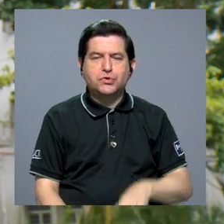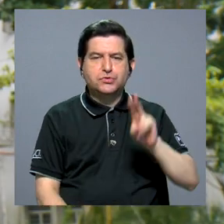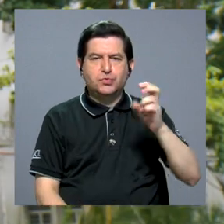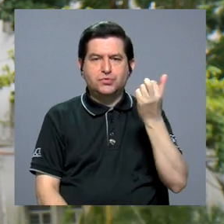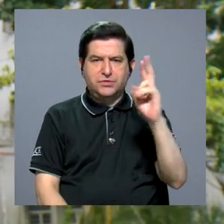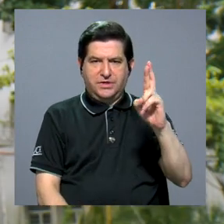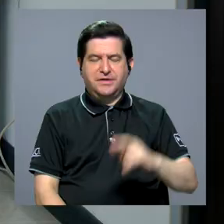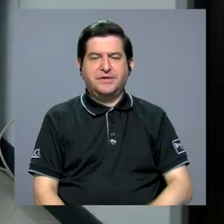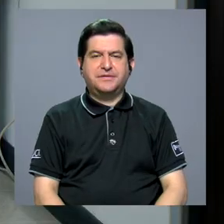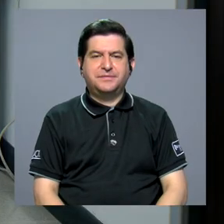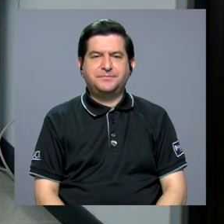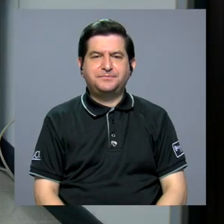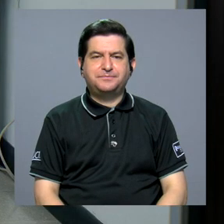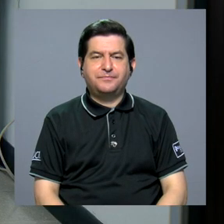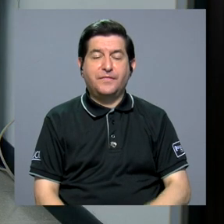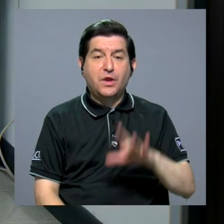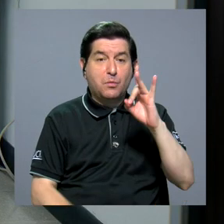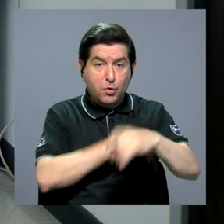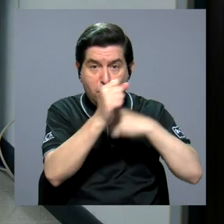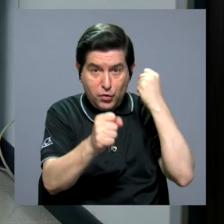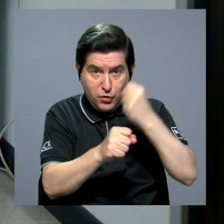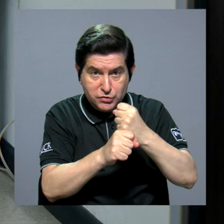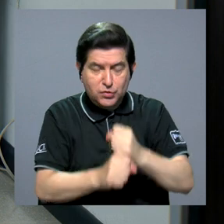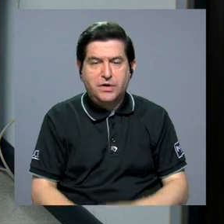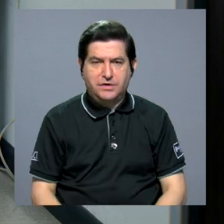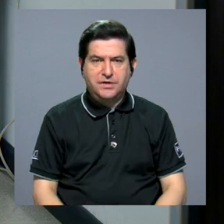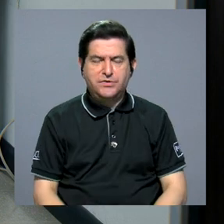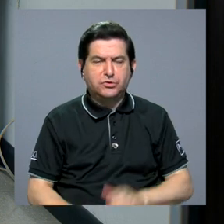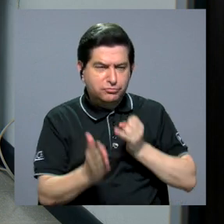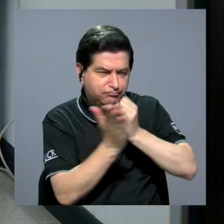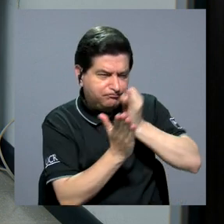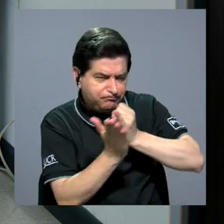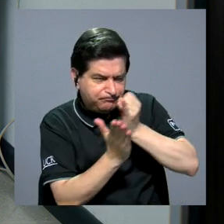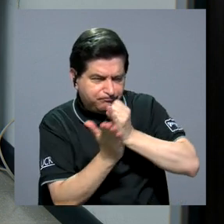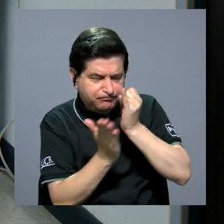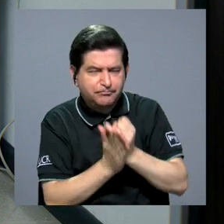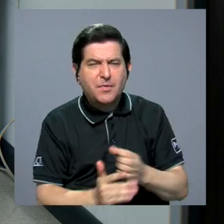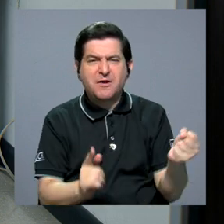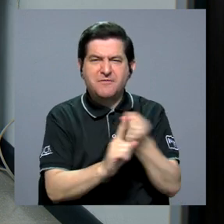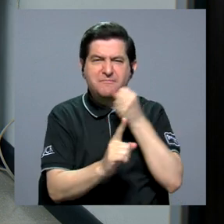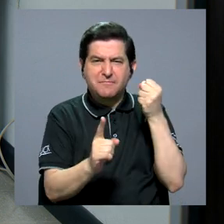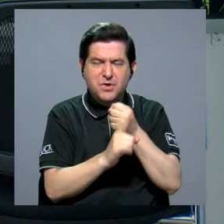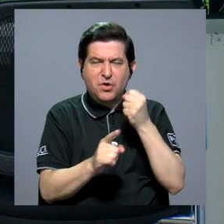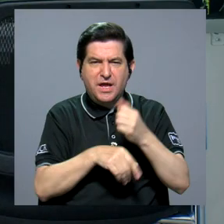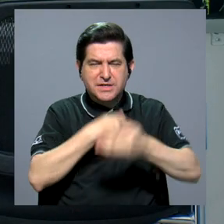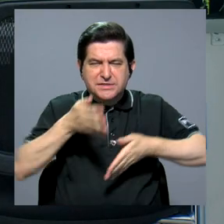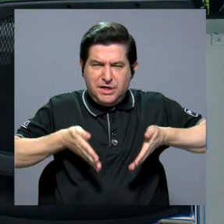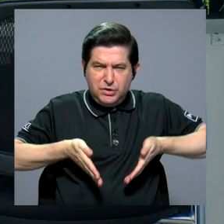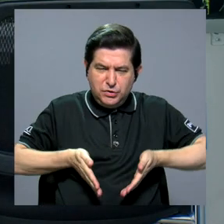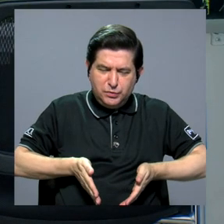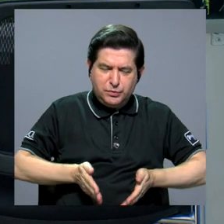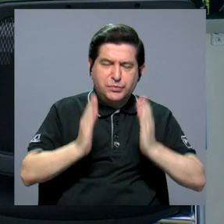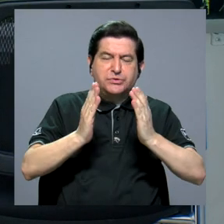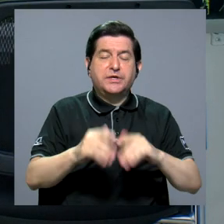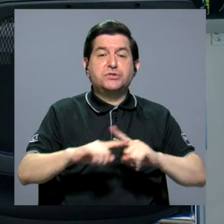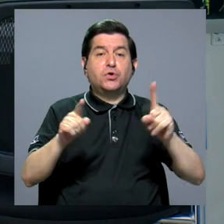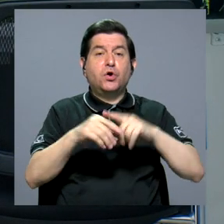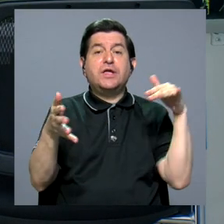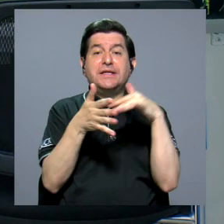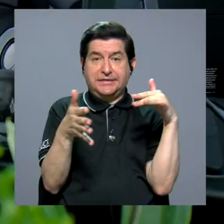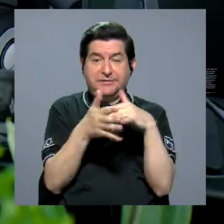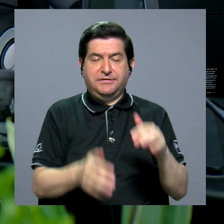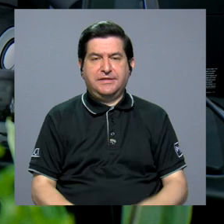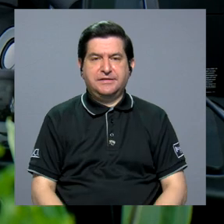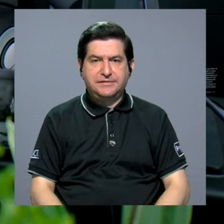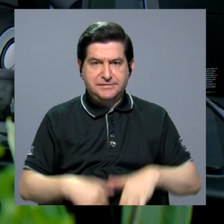Mujer de la UCR. Por ocho años ha realizado investigación sobre violencia obstétrica, entre otros estudios.